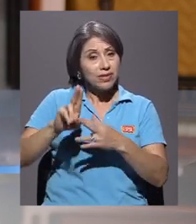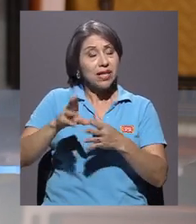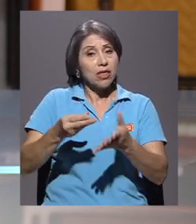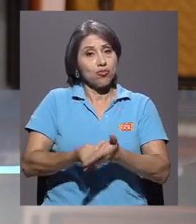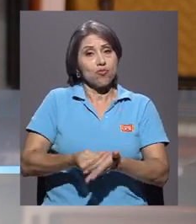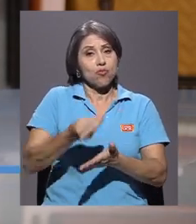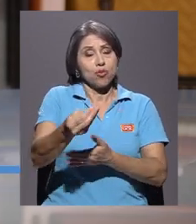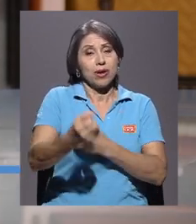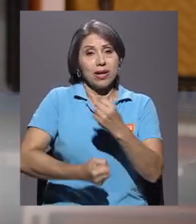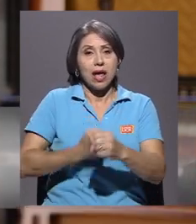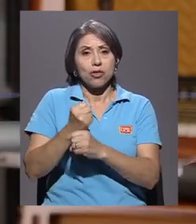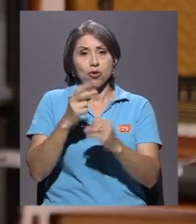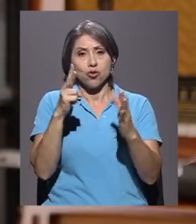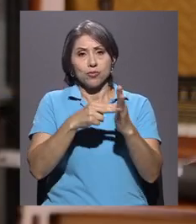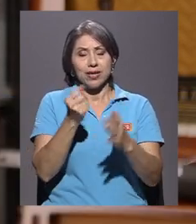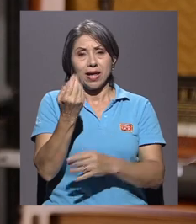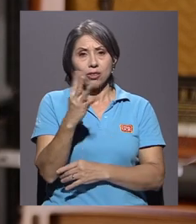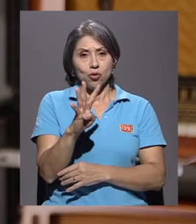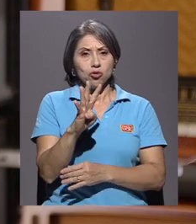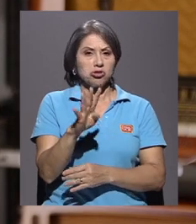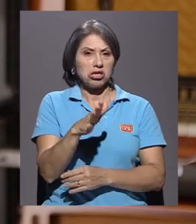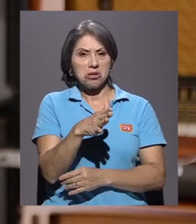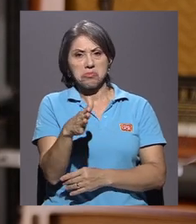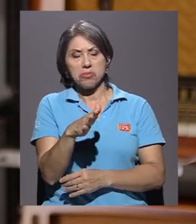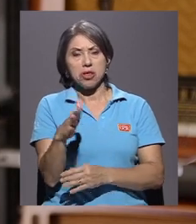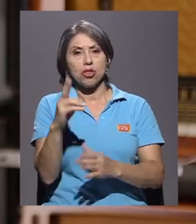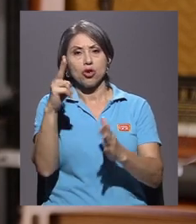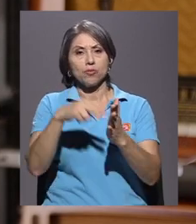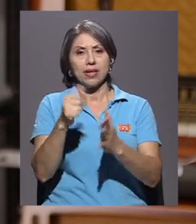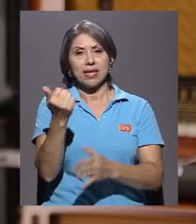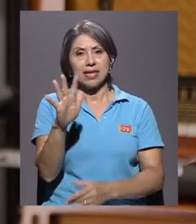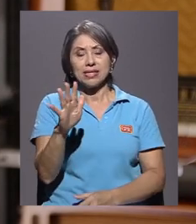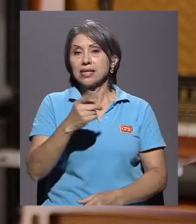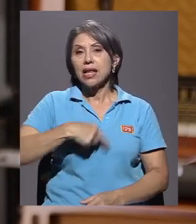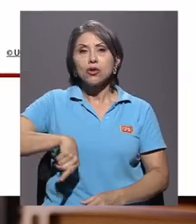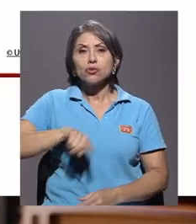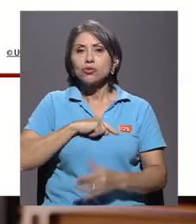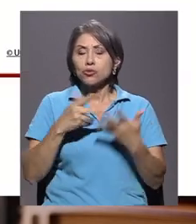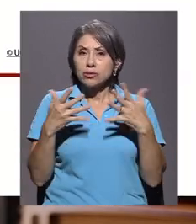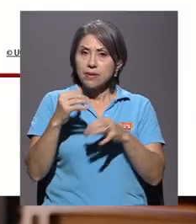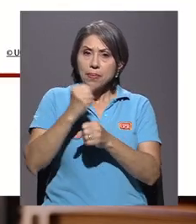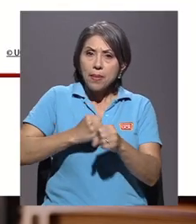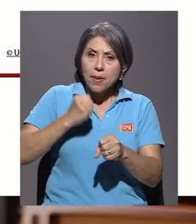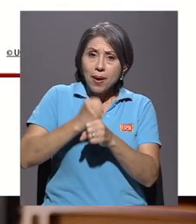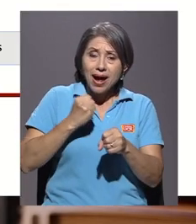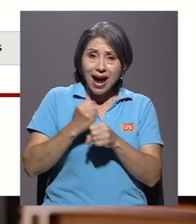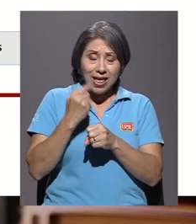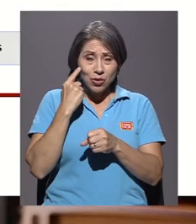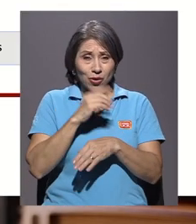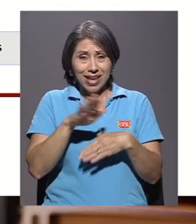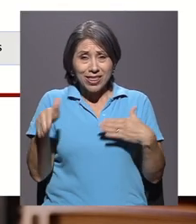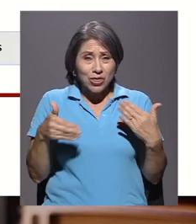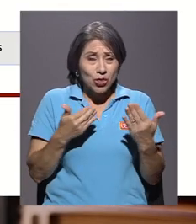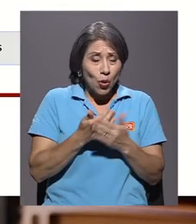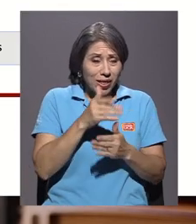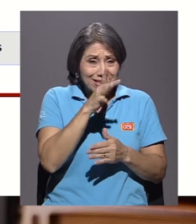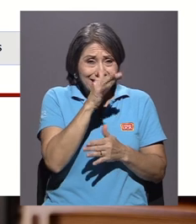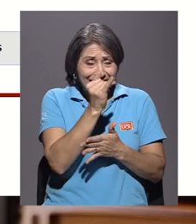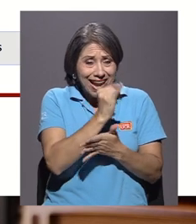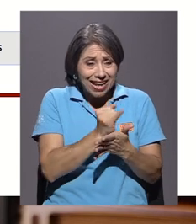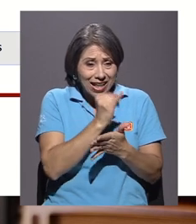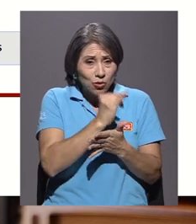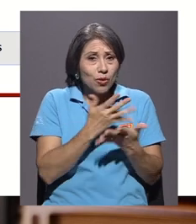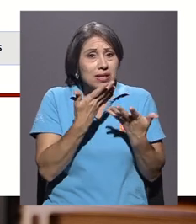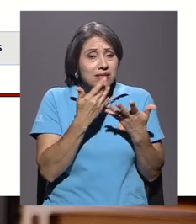2014 al 2015 y hemos estado trabajando en la digitalización de todas las caricaturas